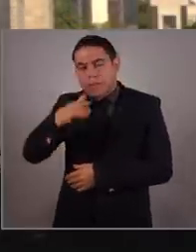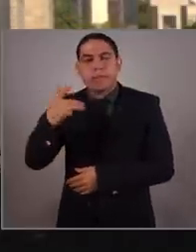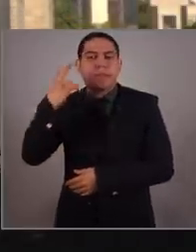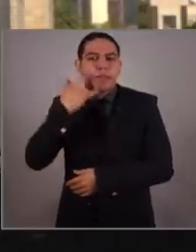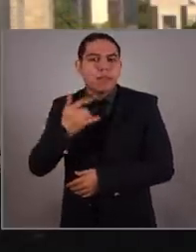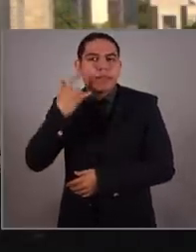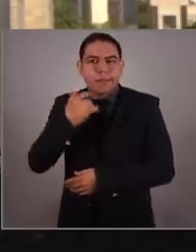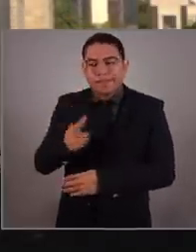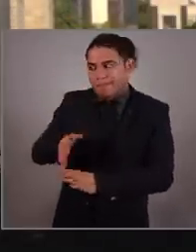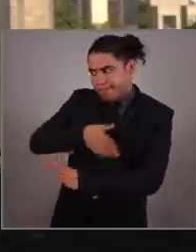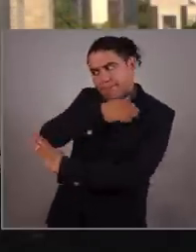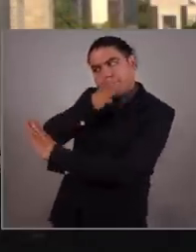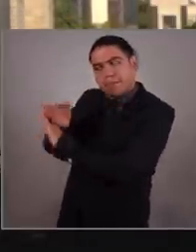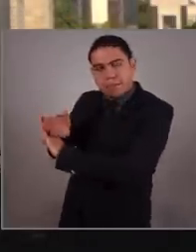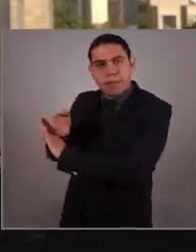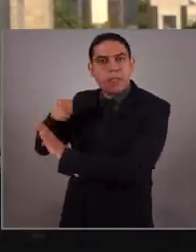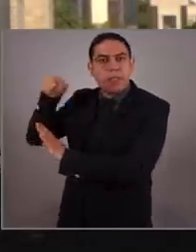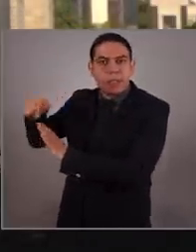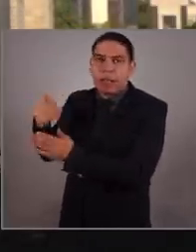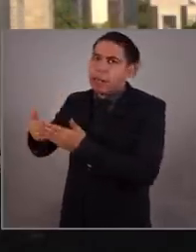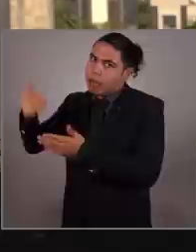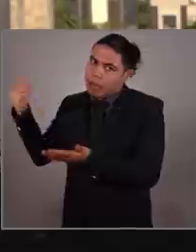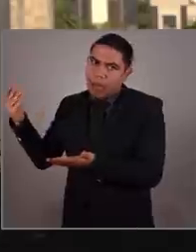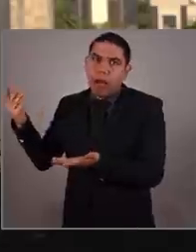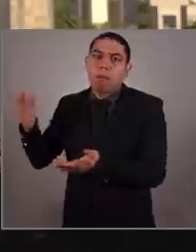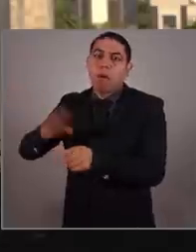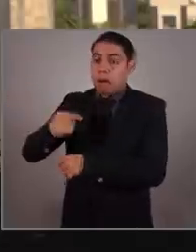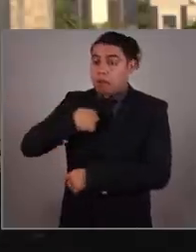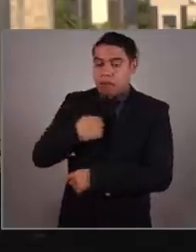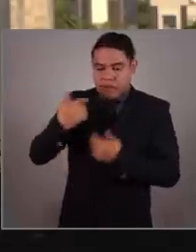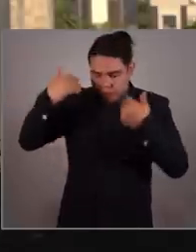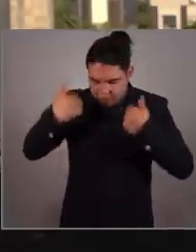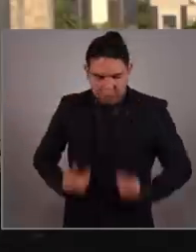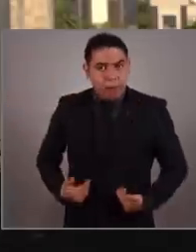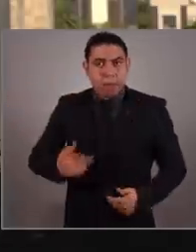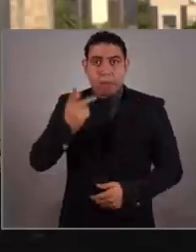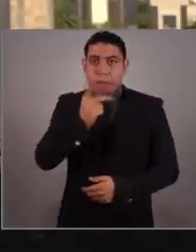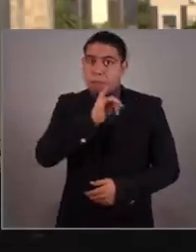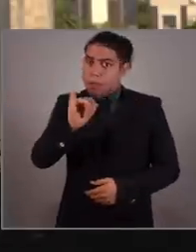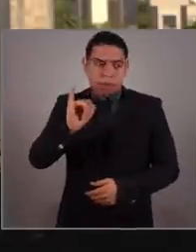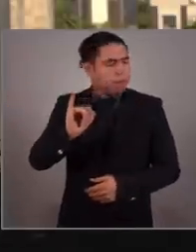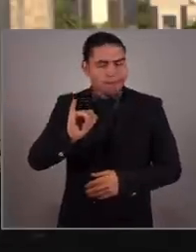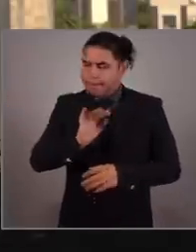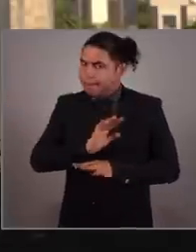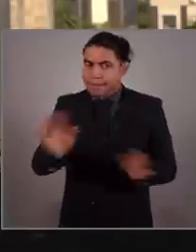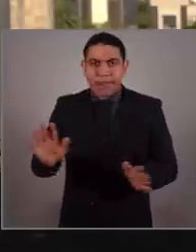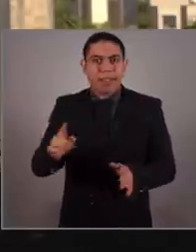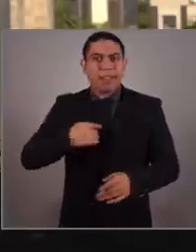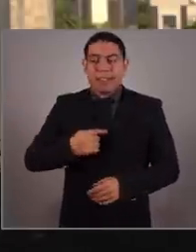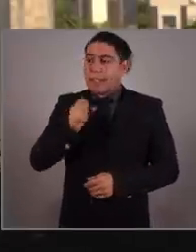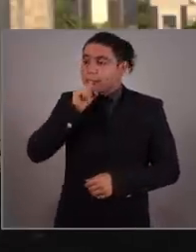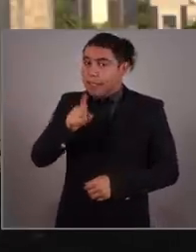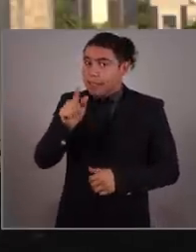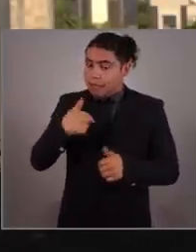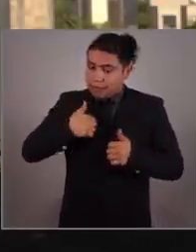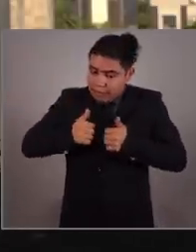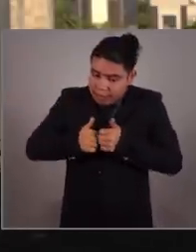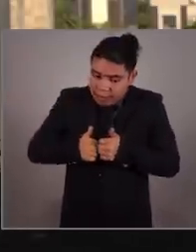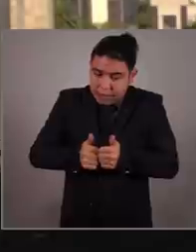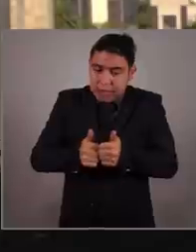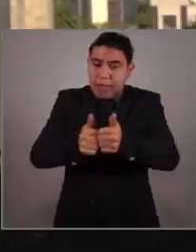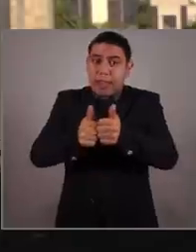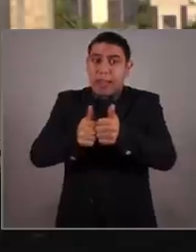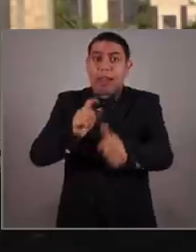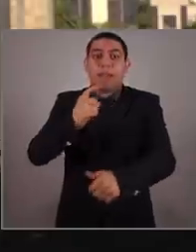de México es contra el pasado. Por eso el PRI se salió de mí y por la misma razón dejé de